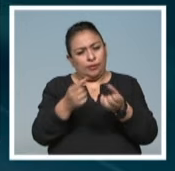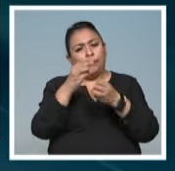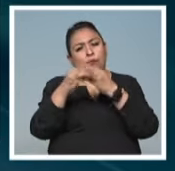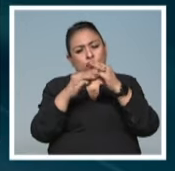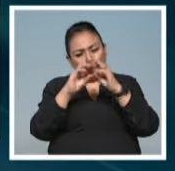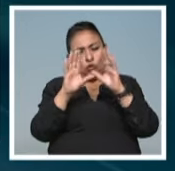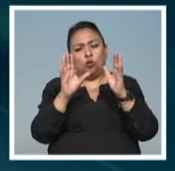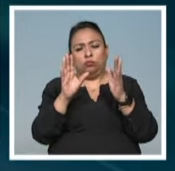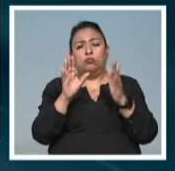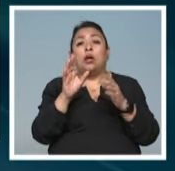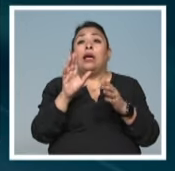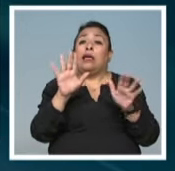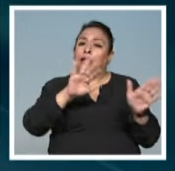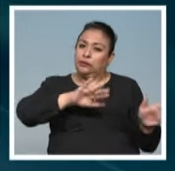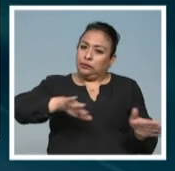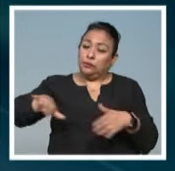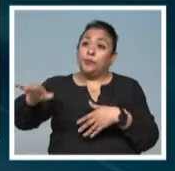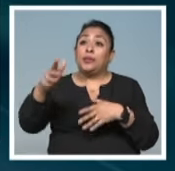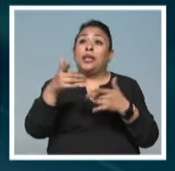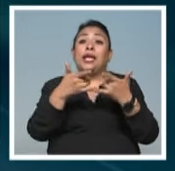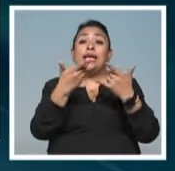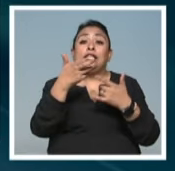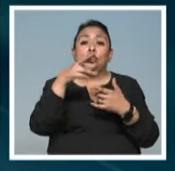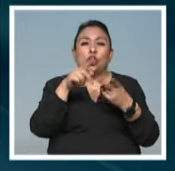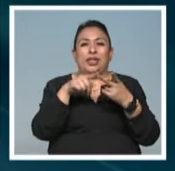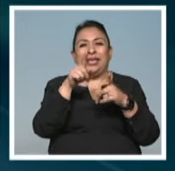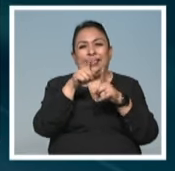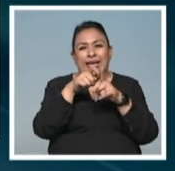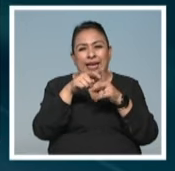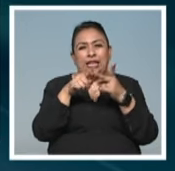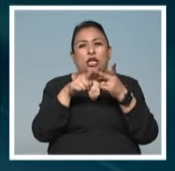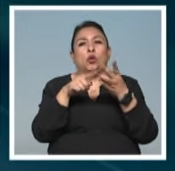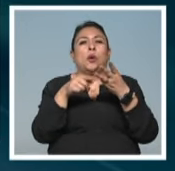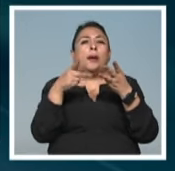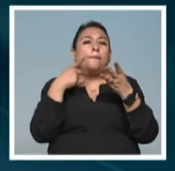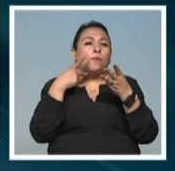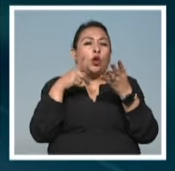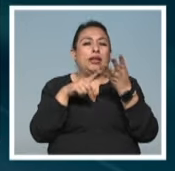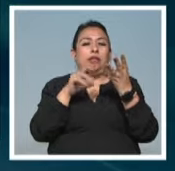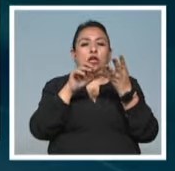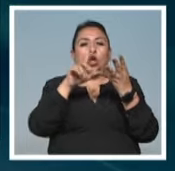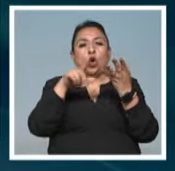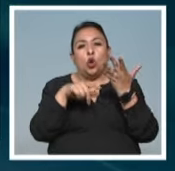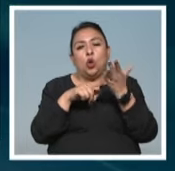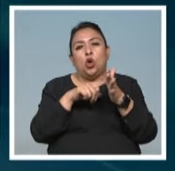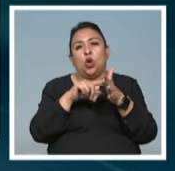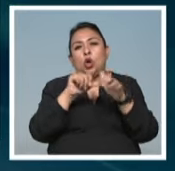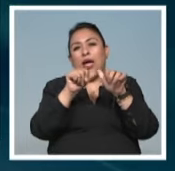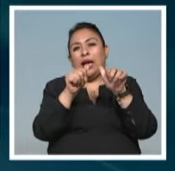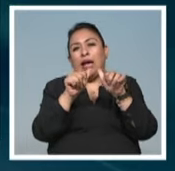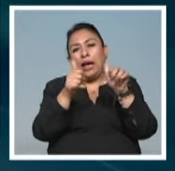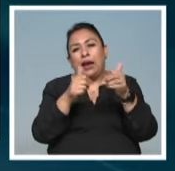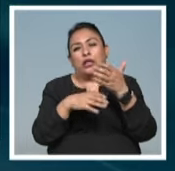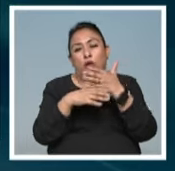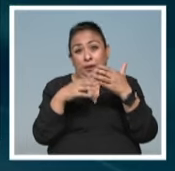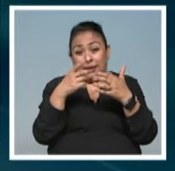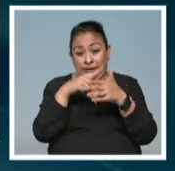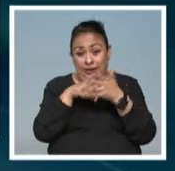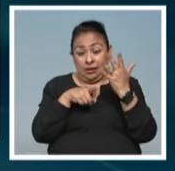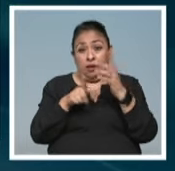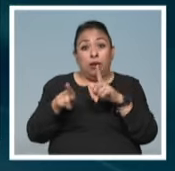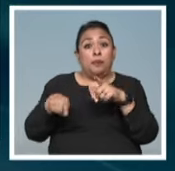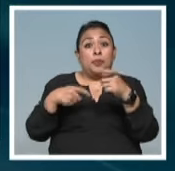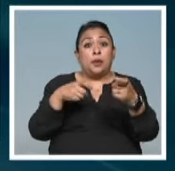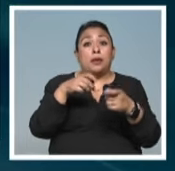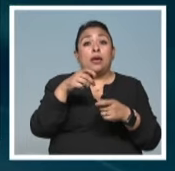planeta. Y cambiamos de tema porque historieta, caricatura, política, óleo, arte objeto, son elementos que dan cuenta del legado